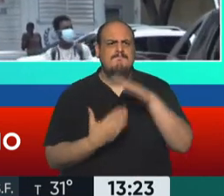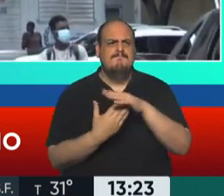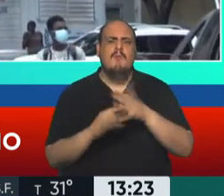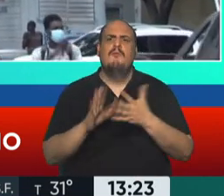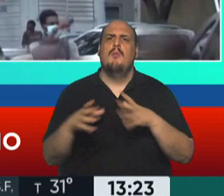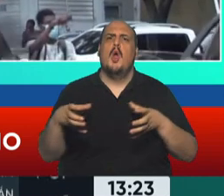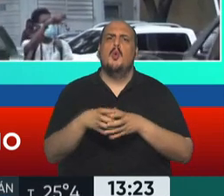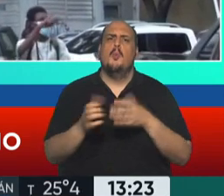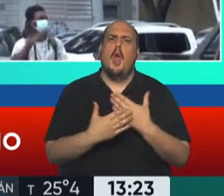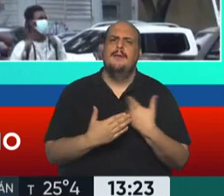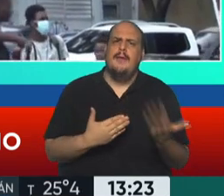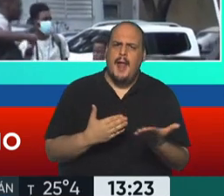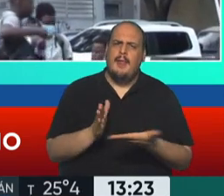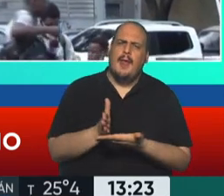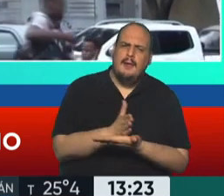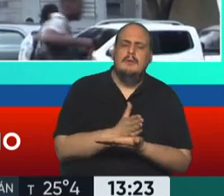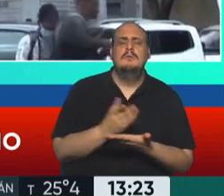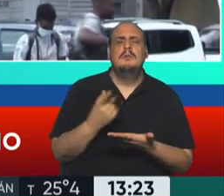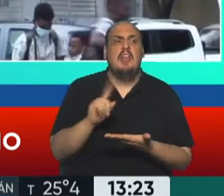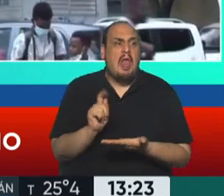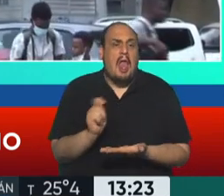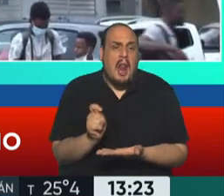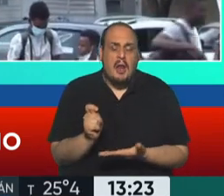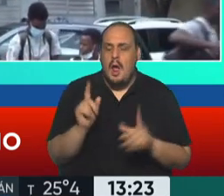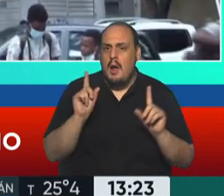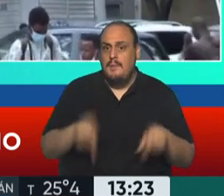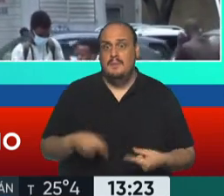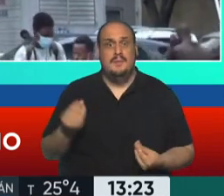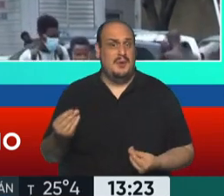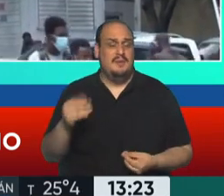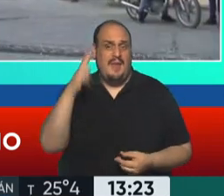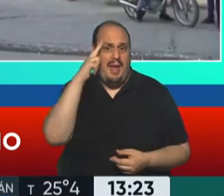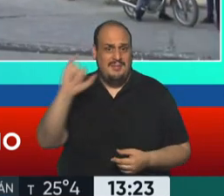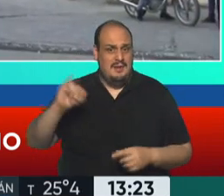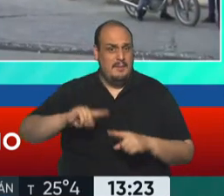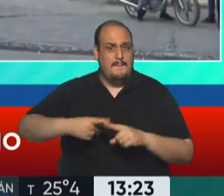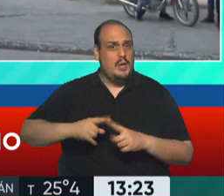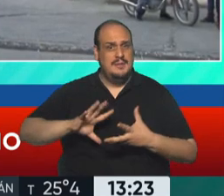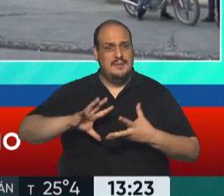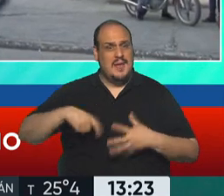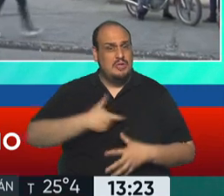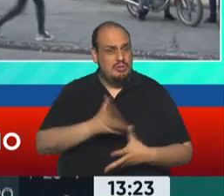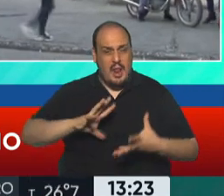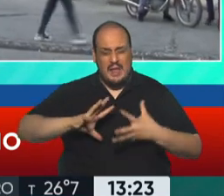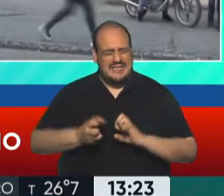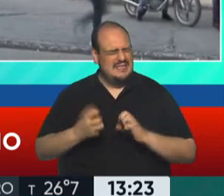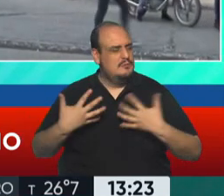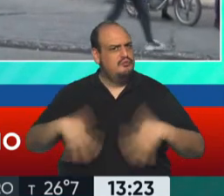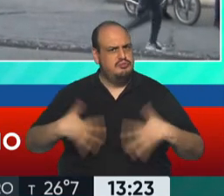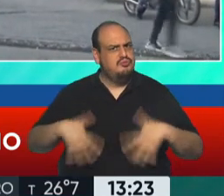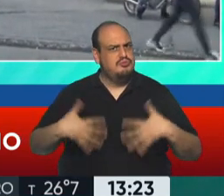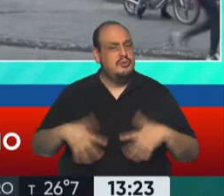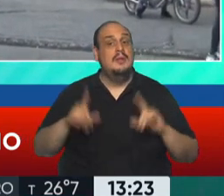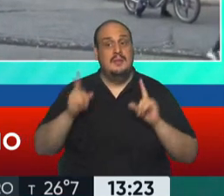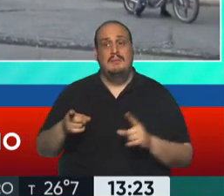progresista en Haití, porque realmente están pasando una crisis, digamos, política también y social muy fuerte que golpea incluso